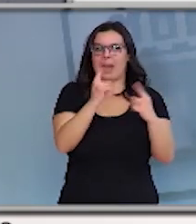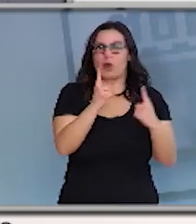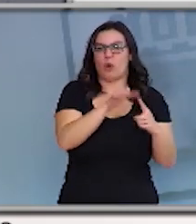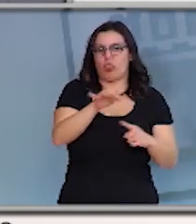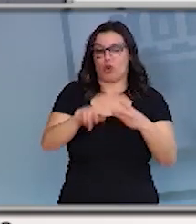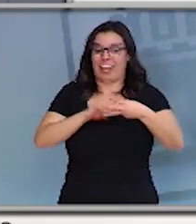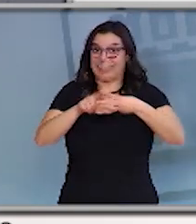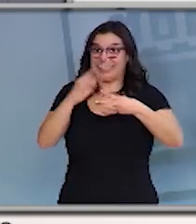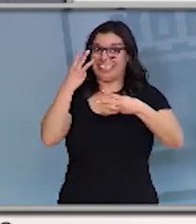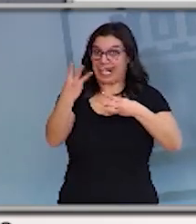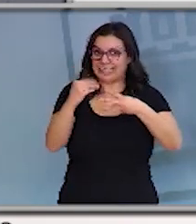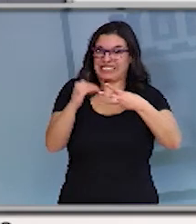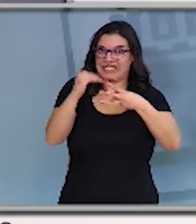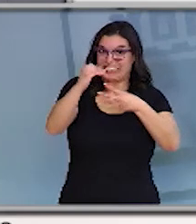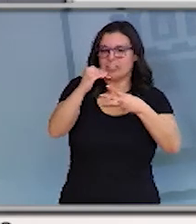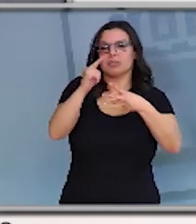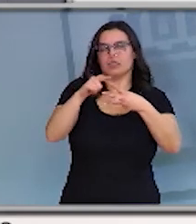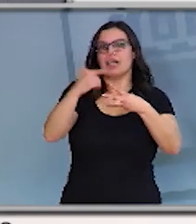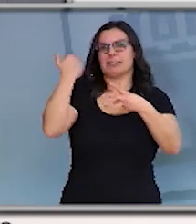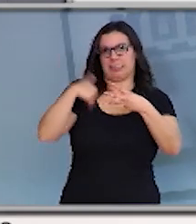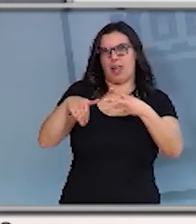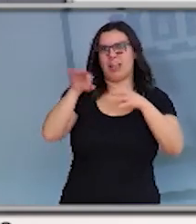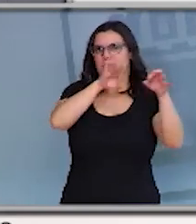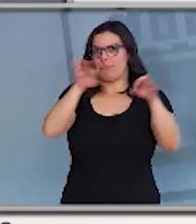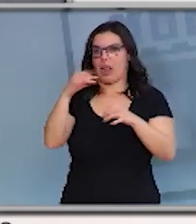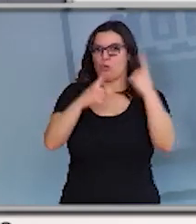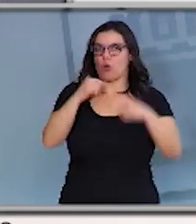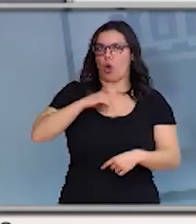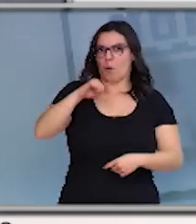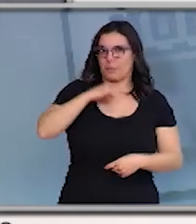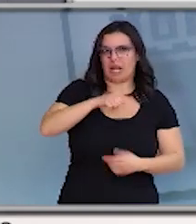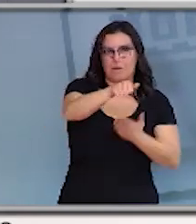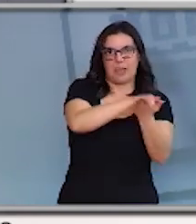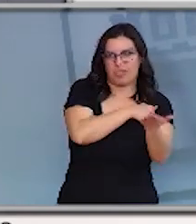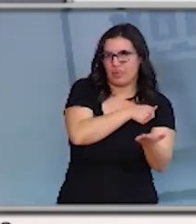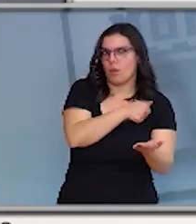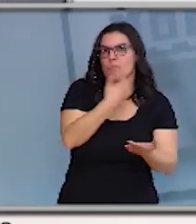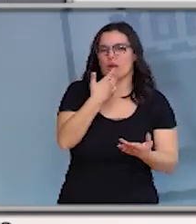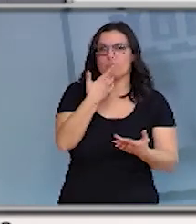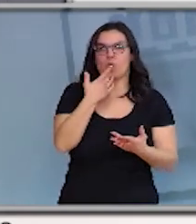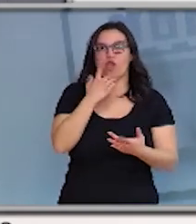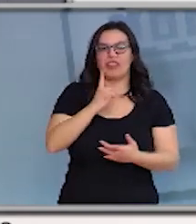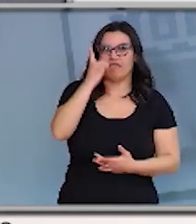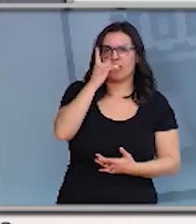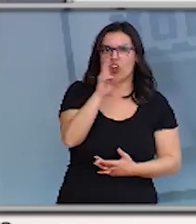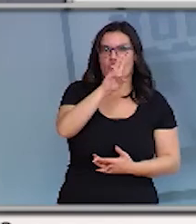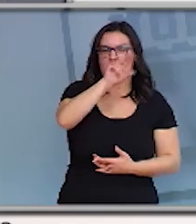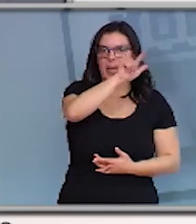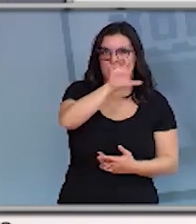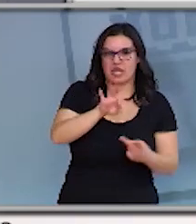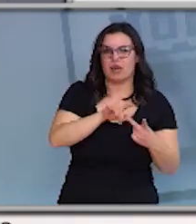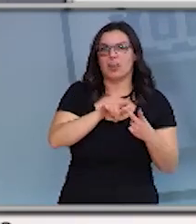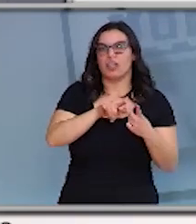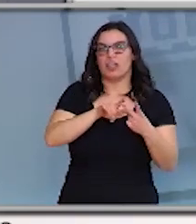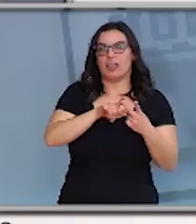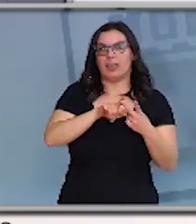habilitar tanto los hospitales que tenemos vacíos como el Divino Valles como puede ser el río Ortega y